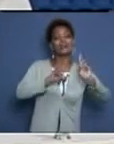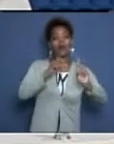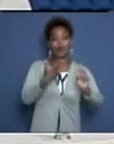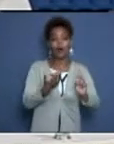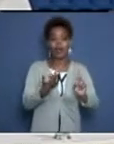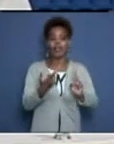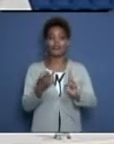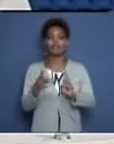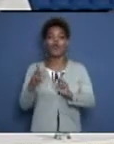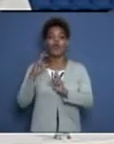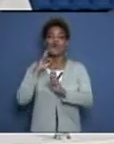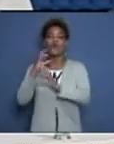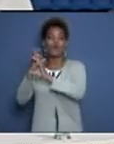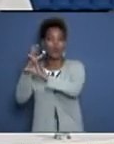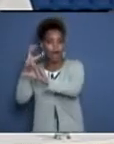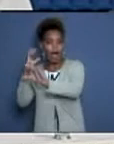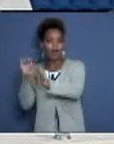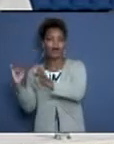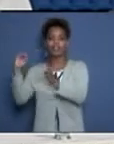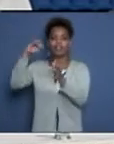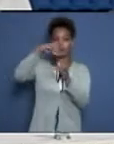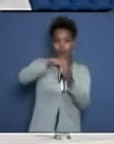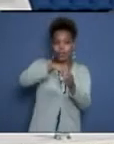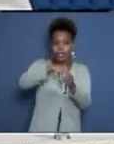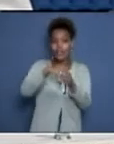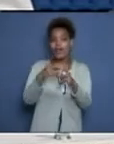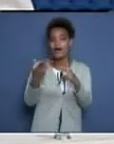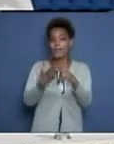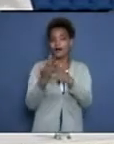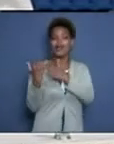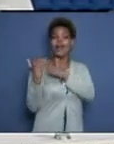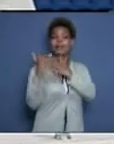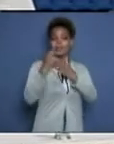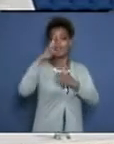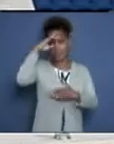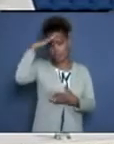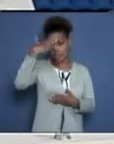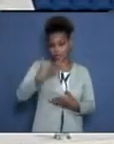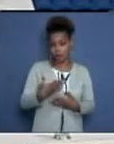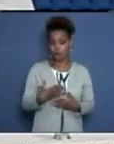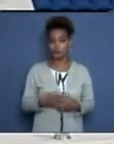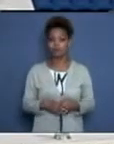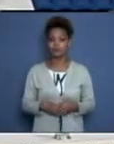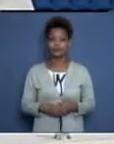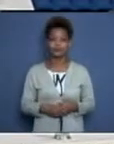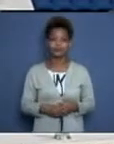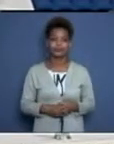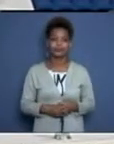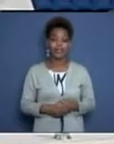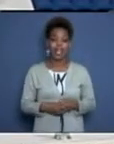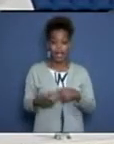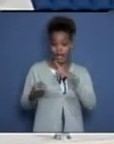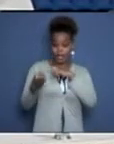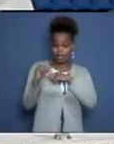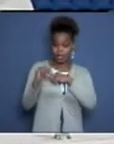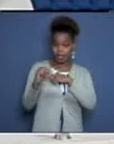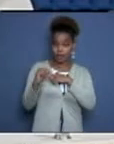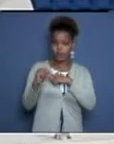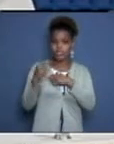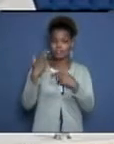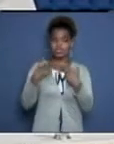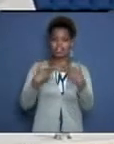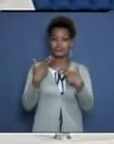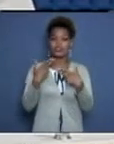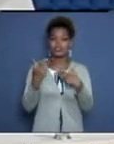de guagua, la transportación en guagua. Hace 15 días, ayer se abanderó el último bloque, es